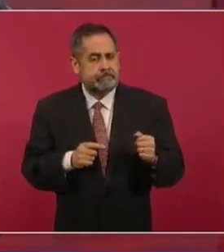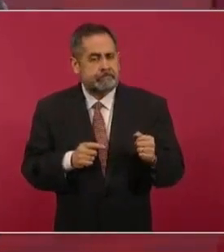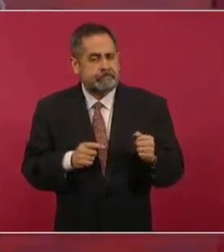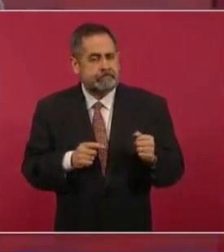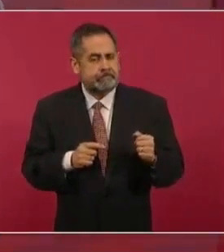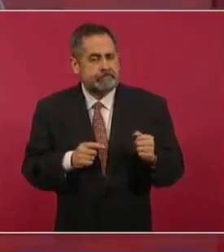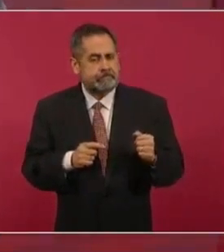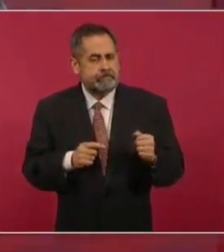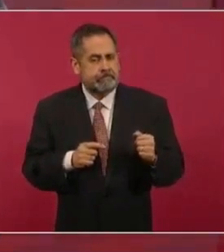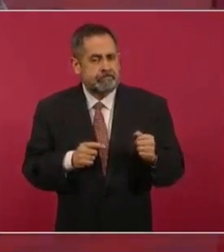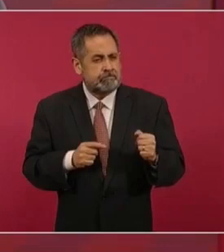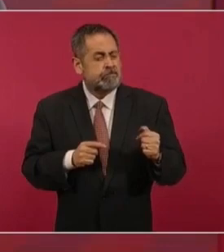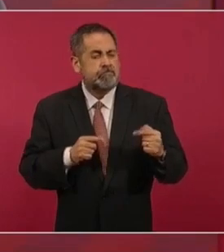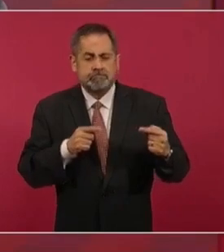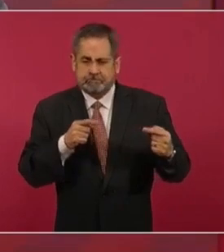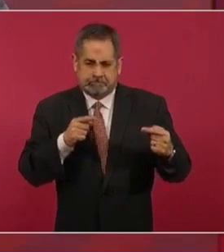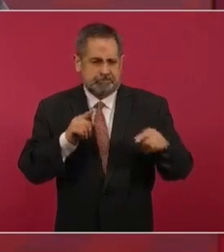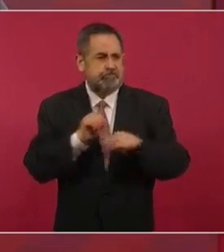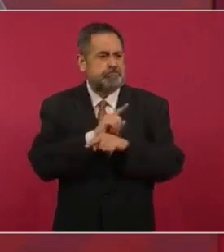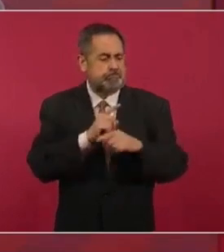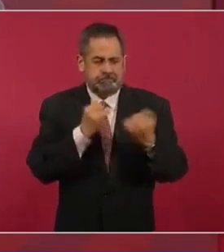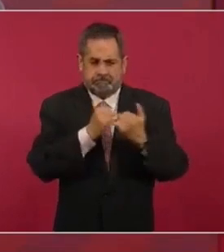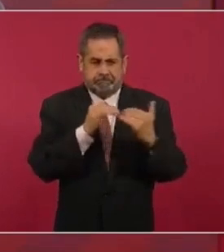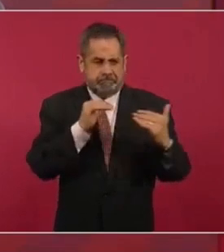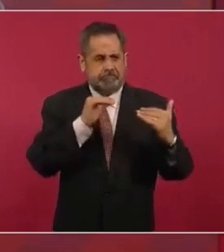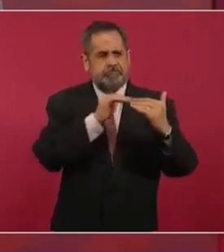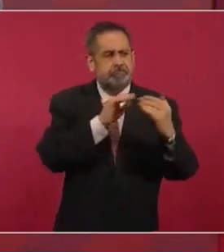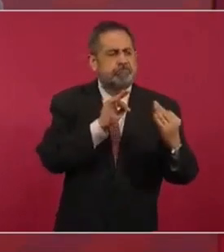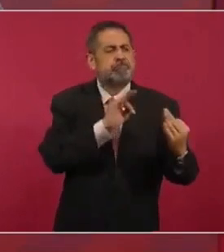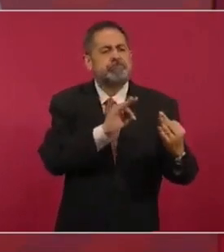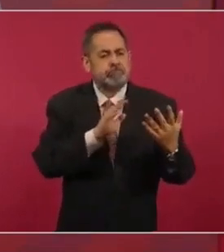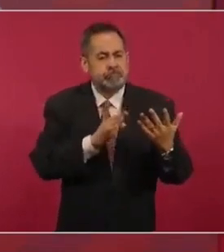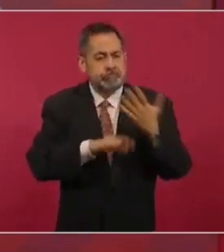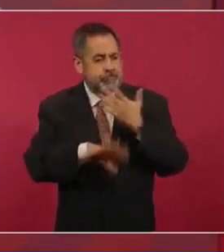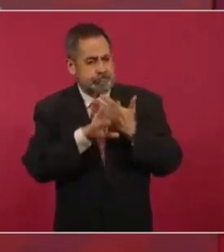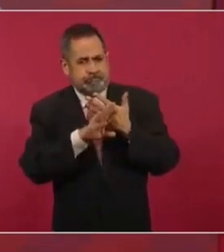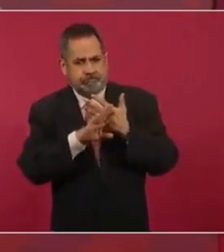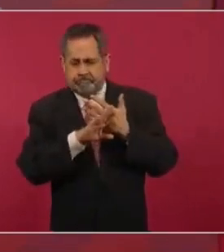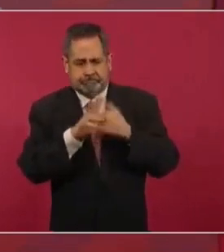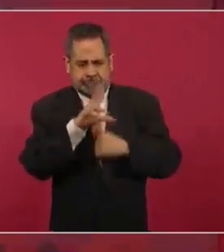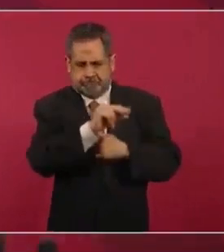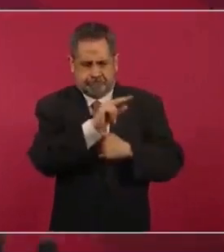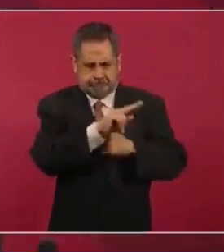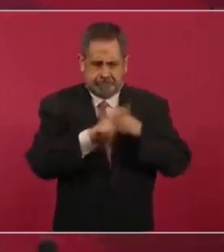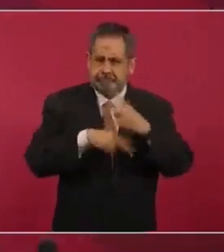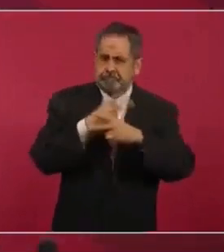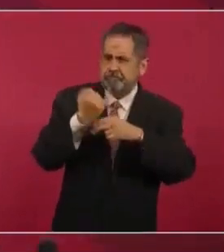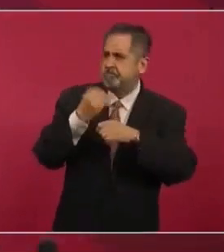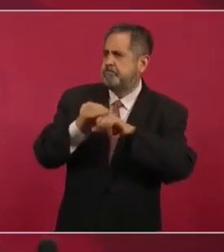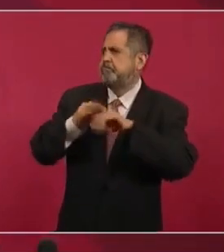un contrapeso, cuando menos que la gente sepa,